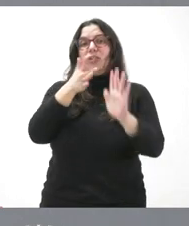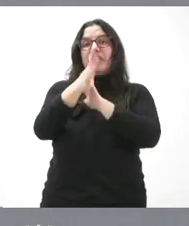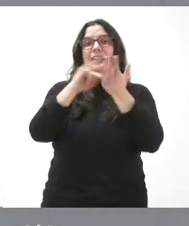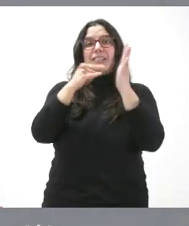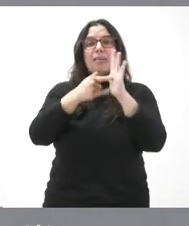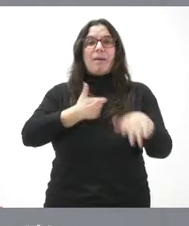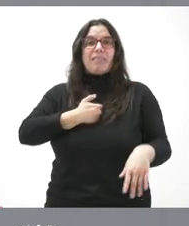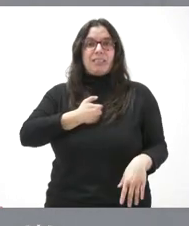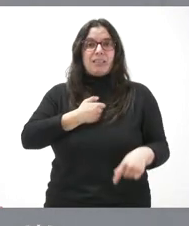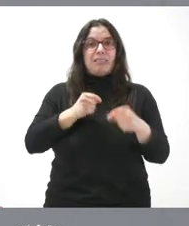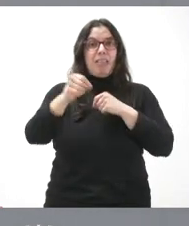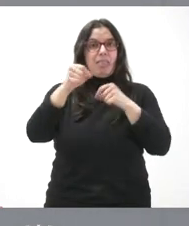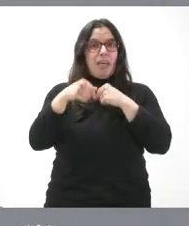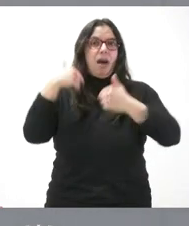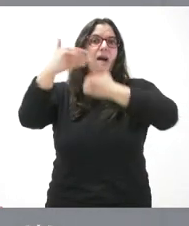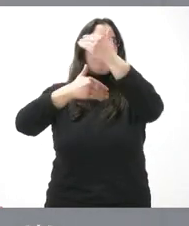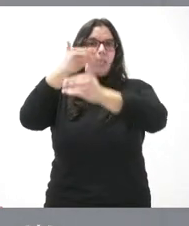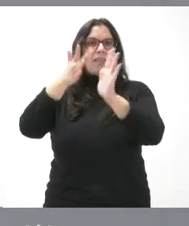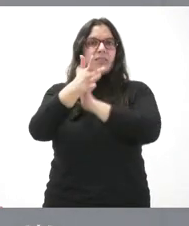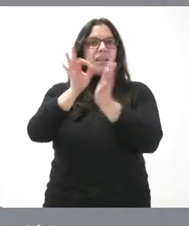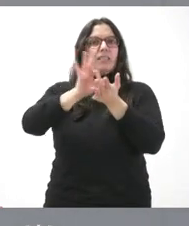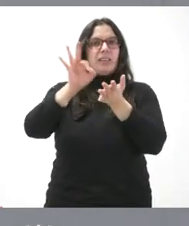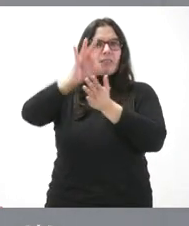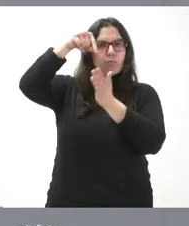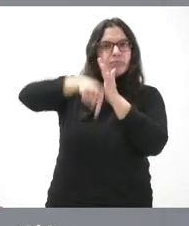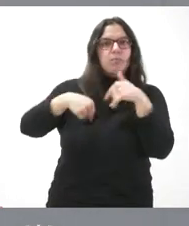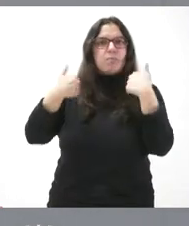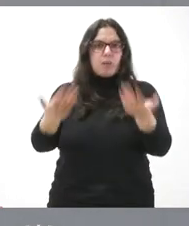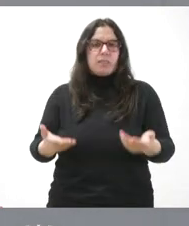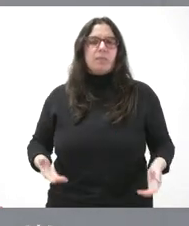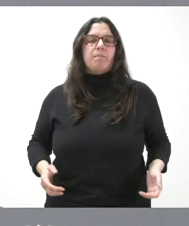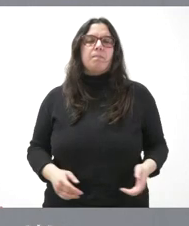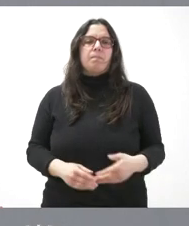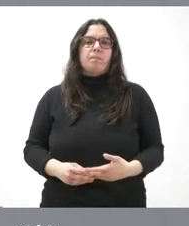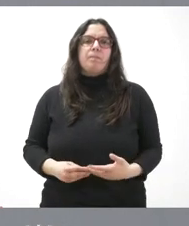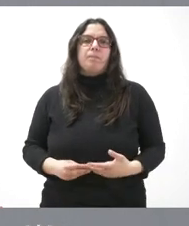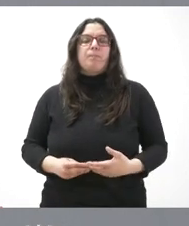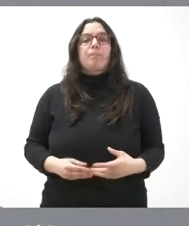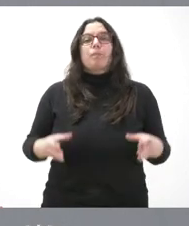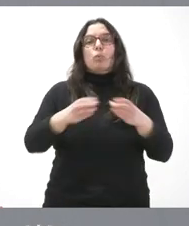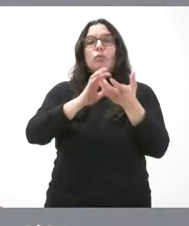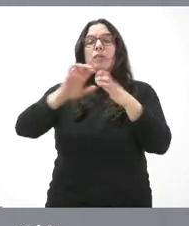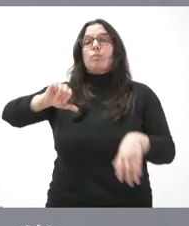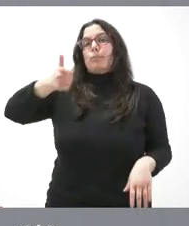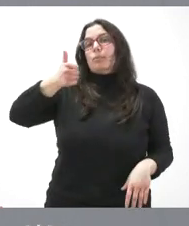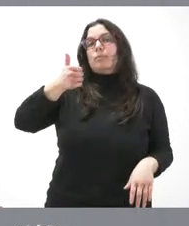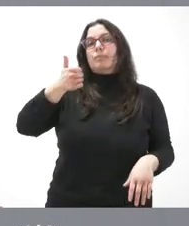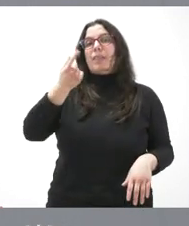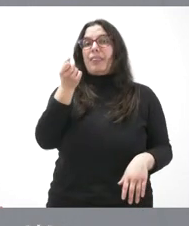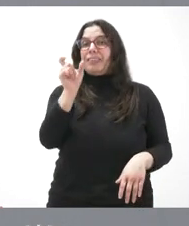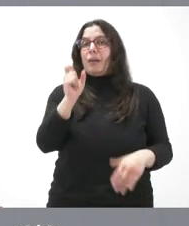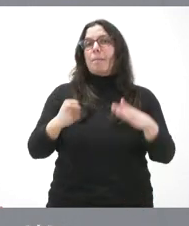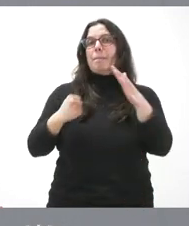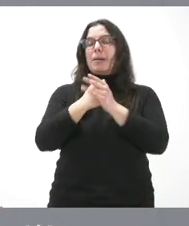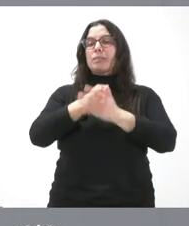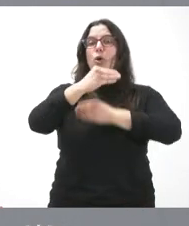de teleasistencia avanzada, que da mucho más servicios que el vigente hasta este momento. La Junta aprueba el importe máximo de